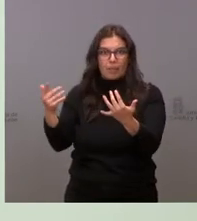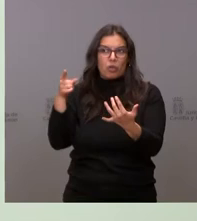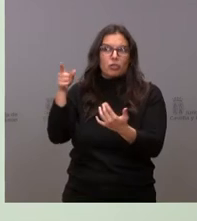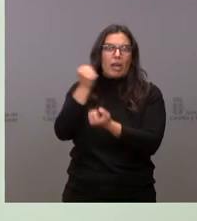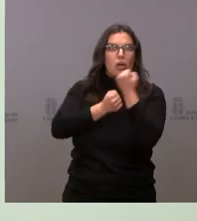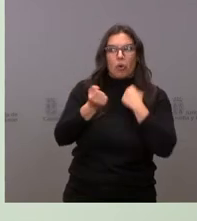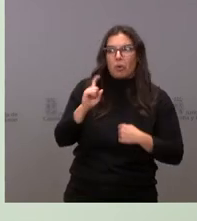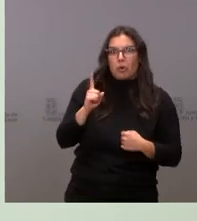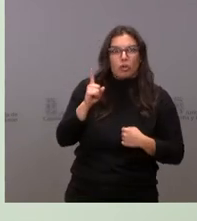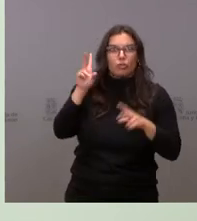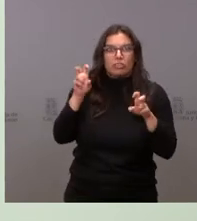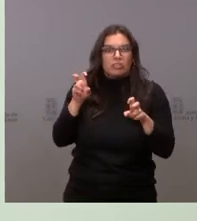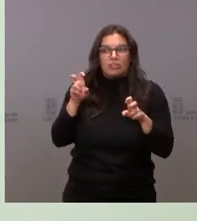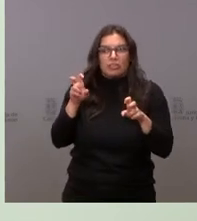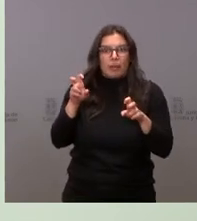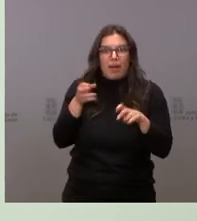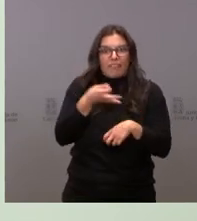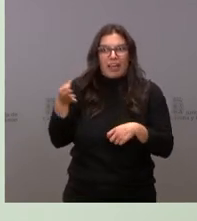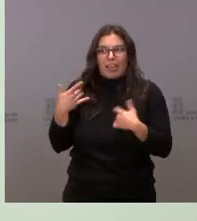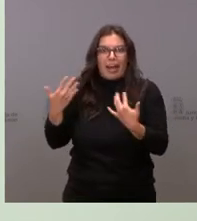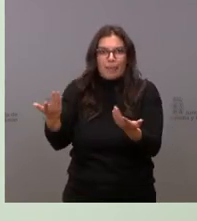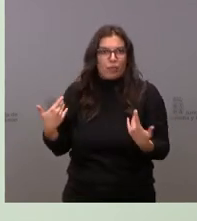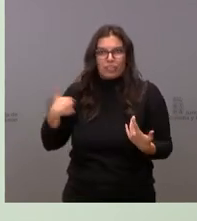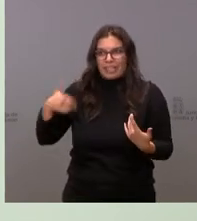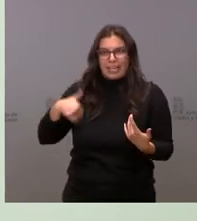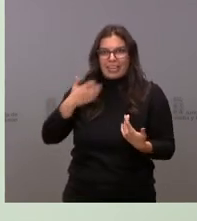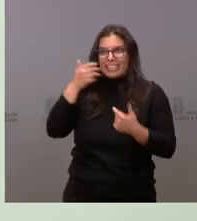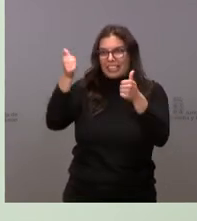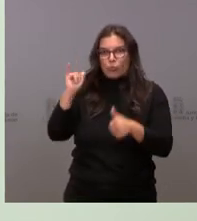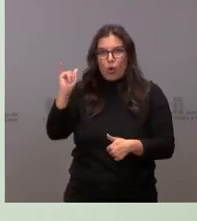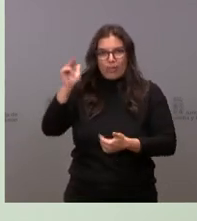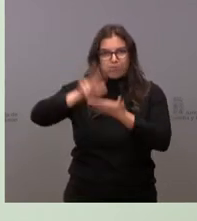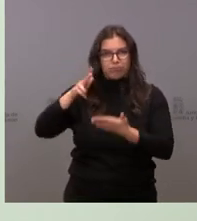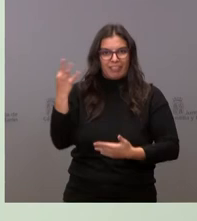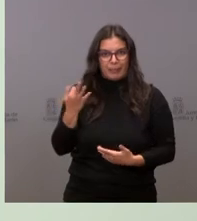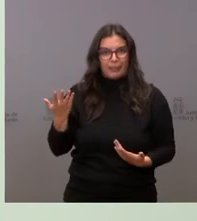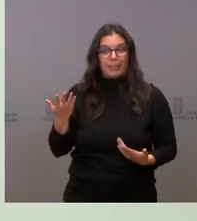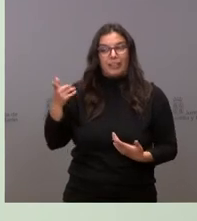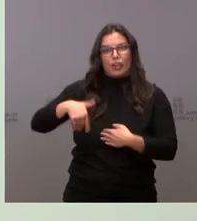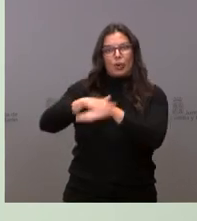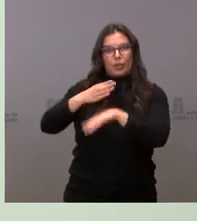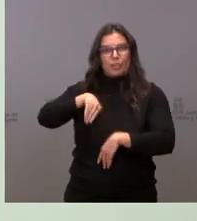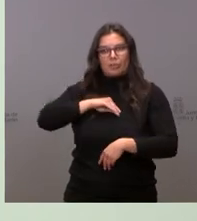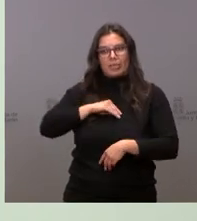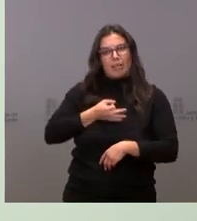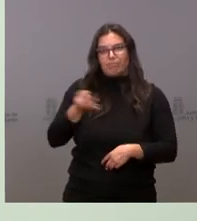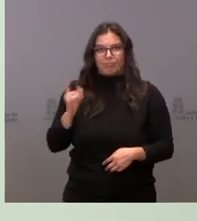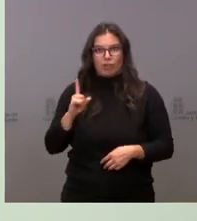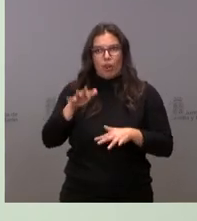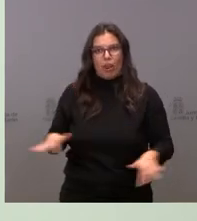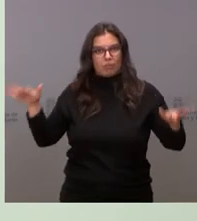planificación eso es un tema de eficacia que el gobierno de España en este sentido no está siendo eficaz en la respuesta.